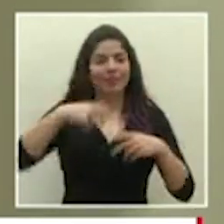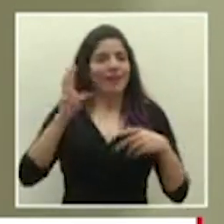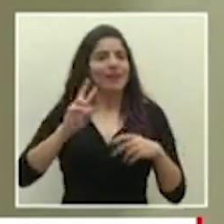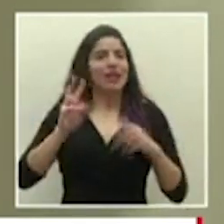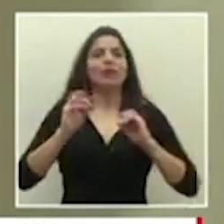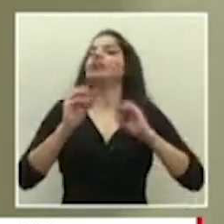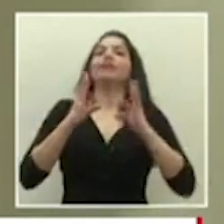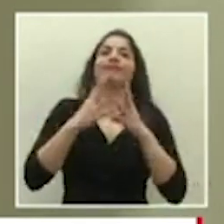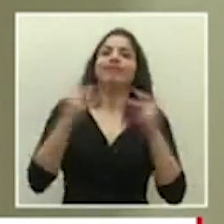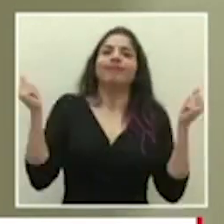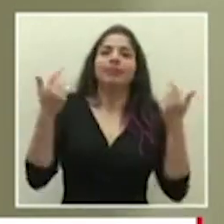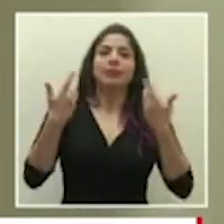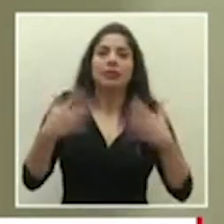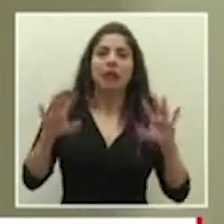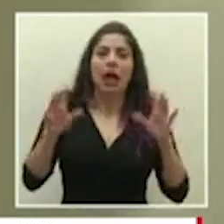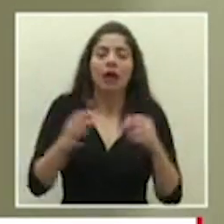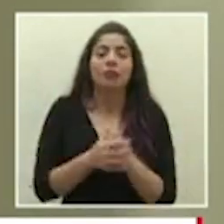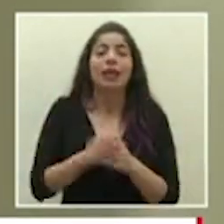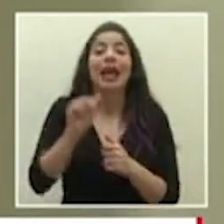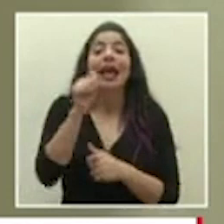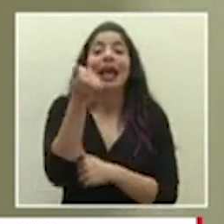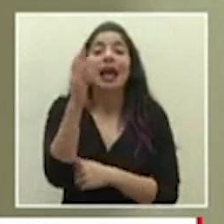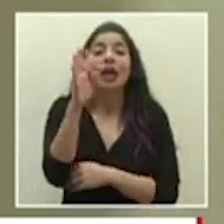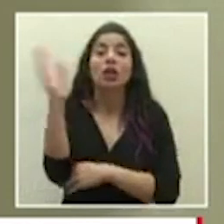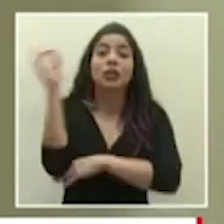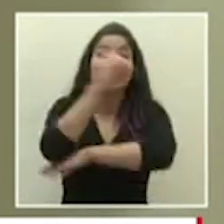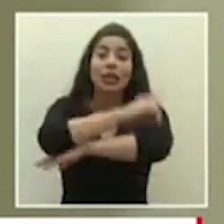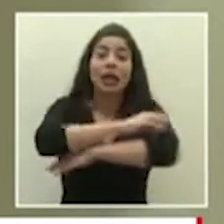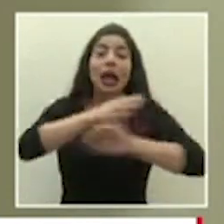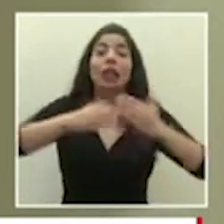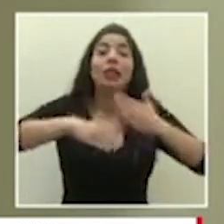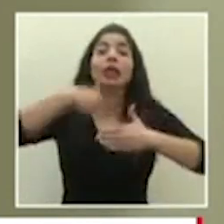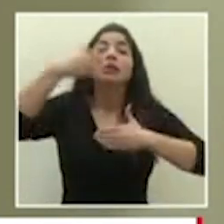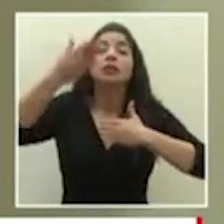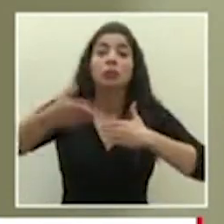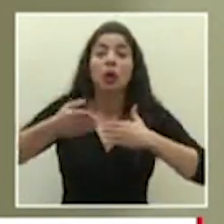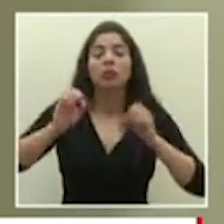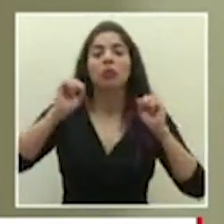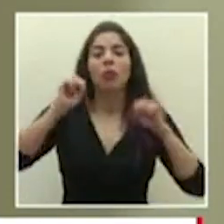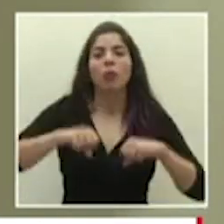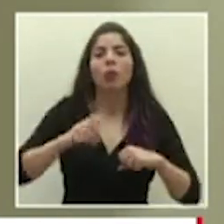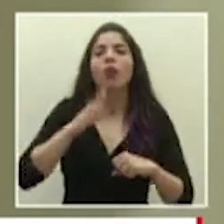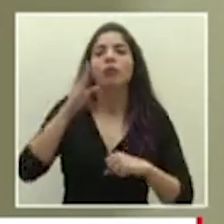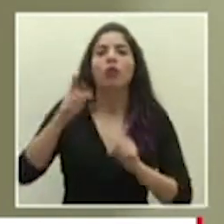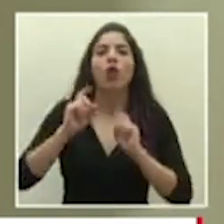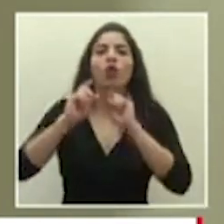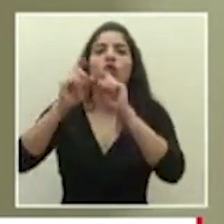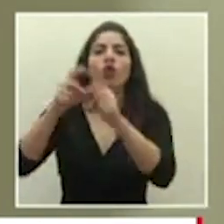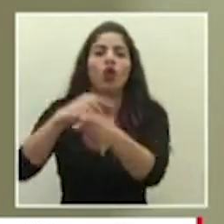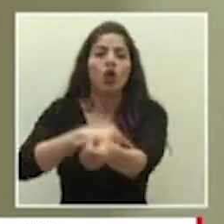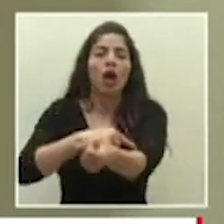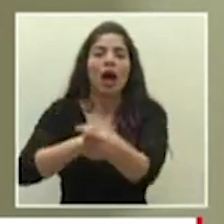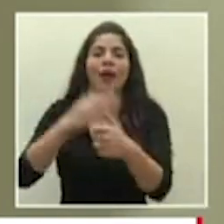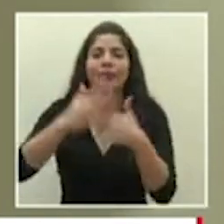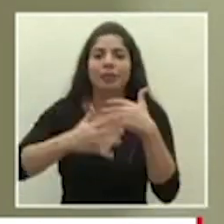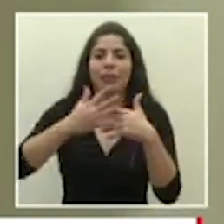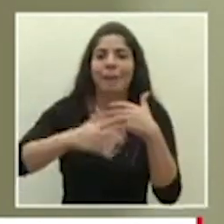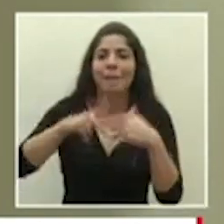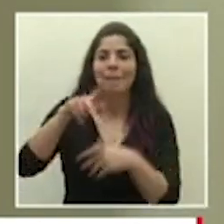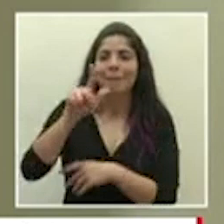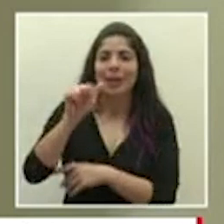virus y 14 días después ya podrán hacer una donación de plasma convalesciente